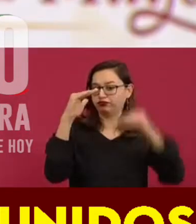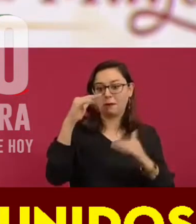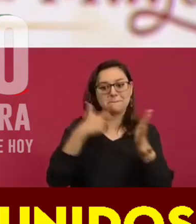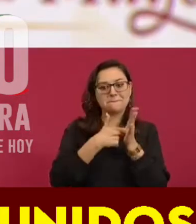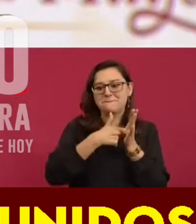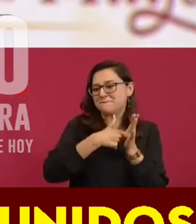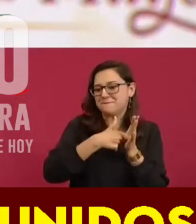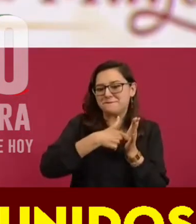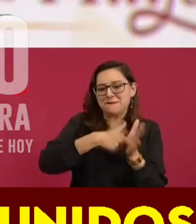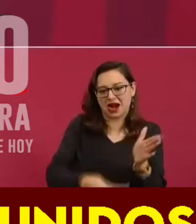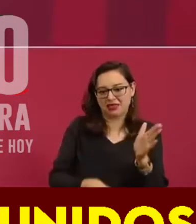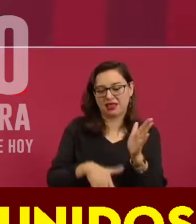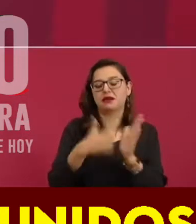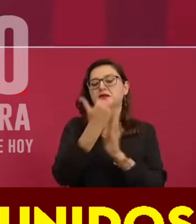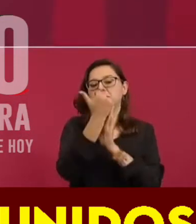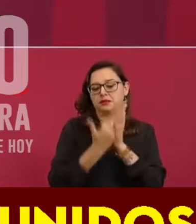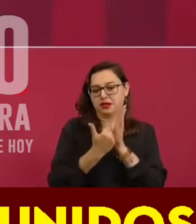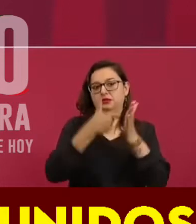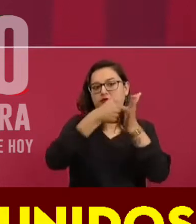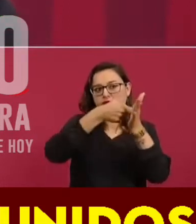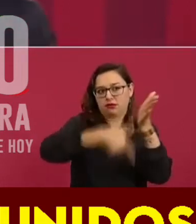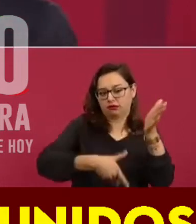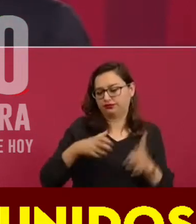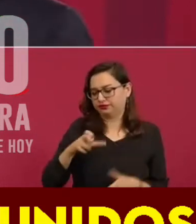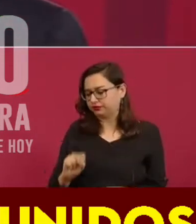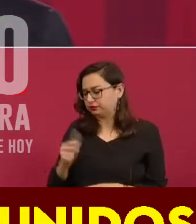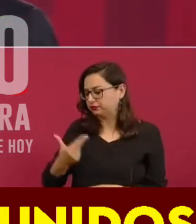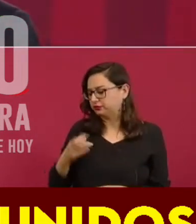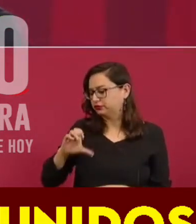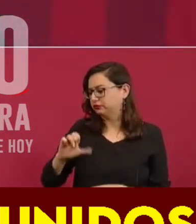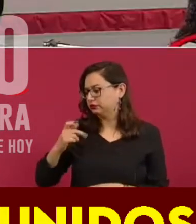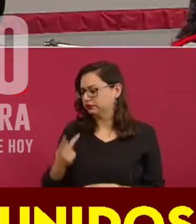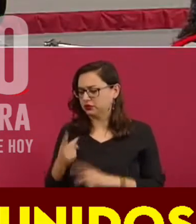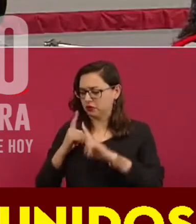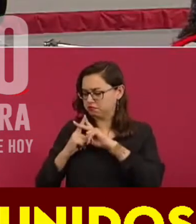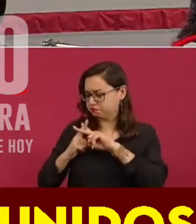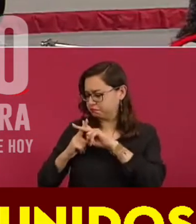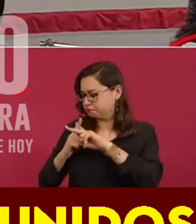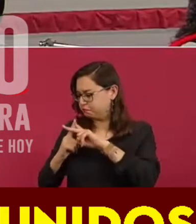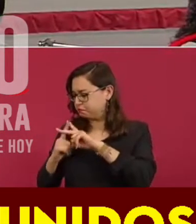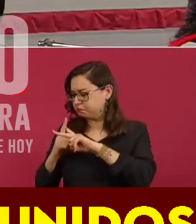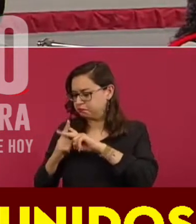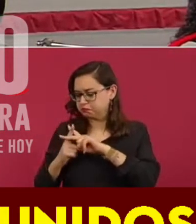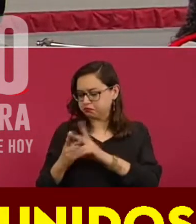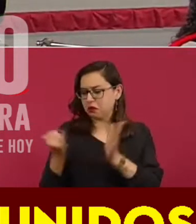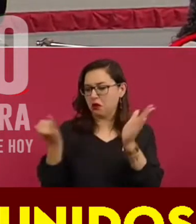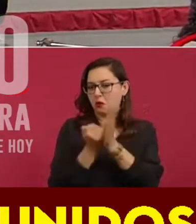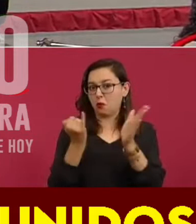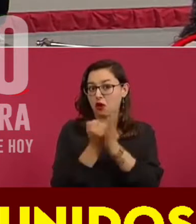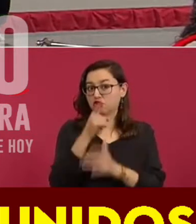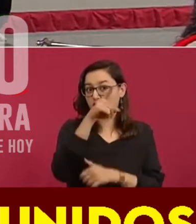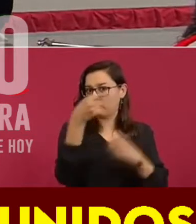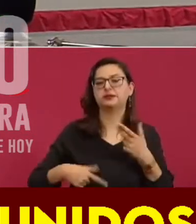y en Hacienda se generalizó. Entonces, tuvimos que